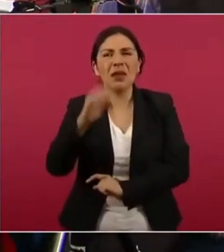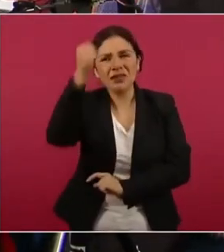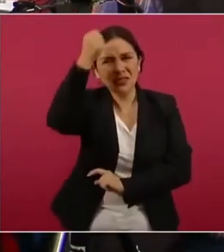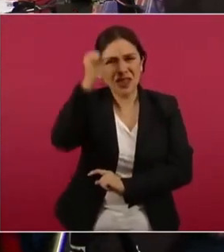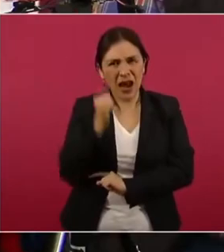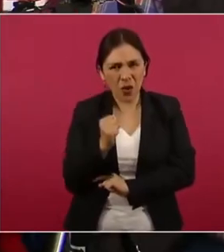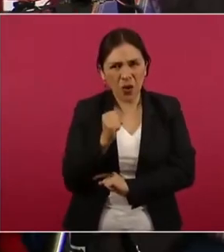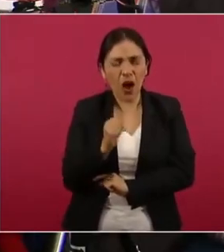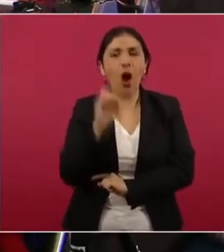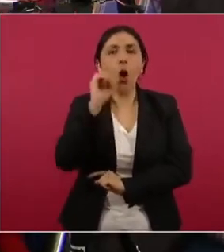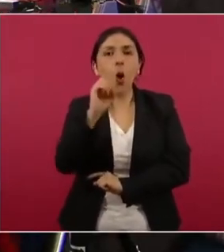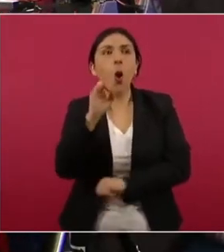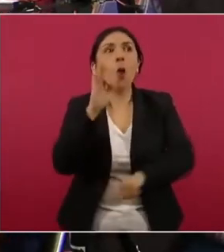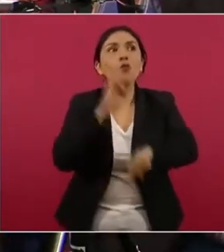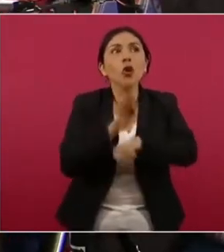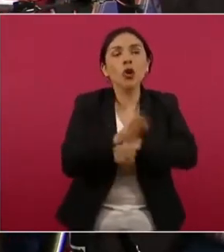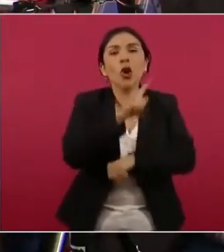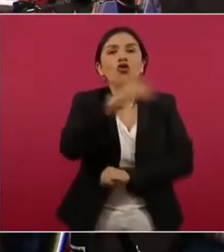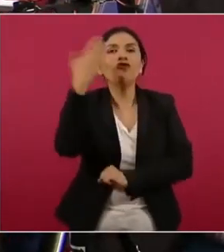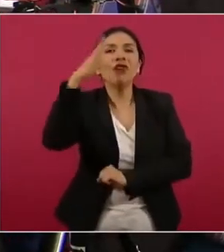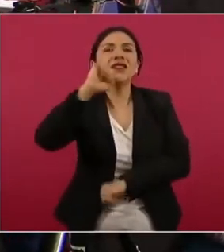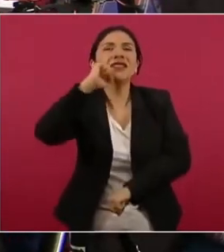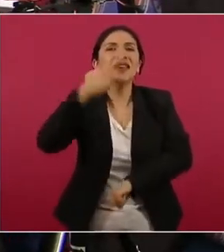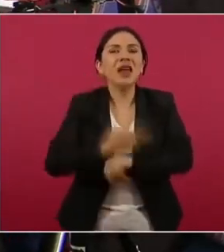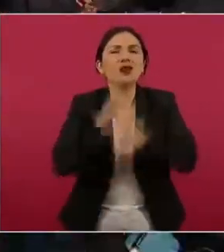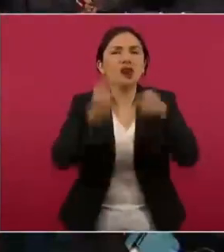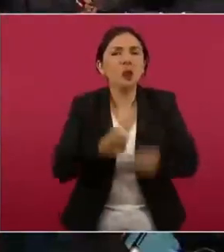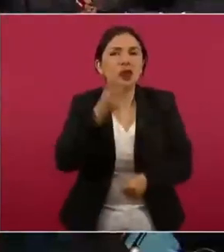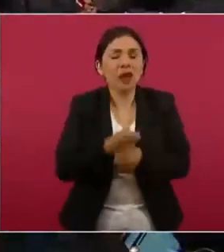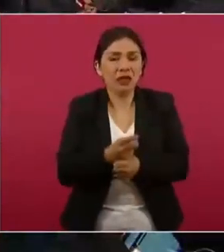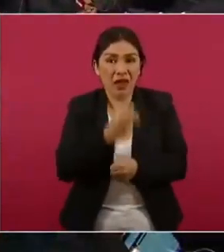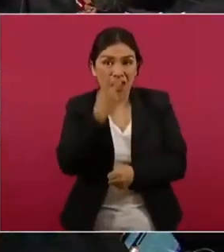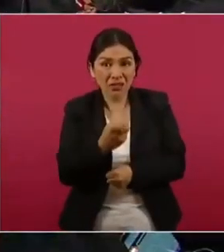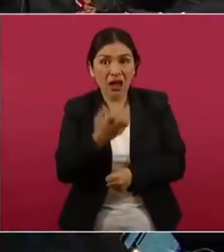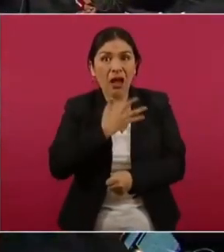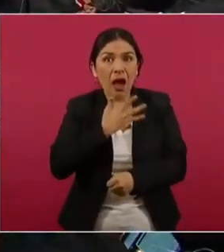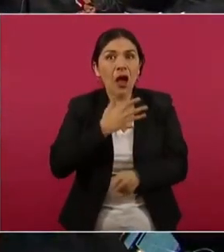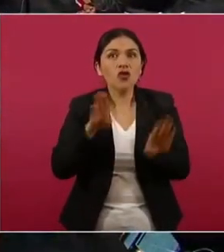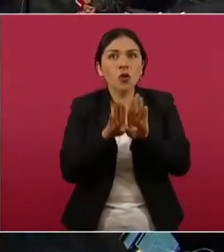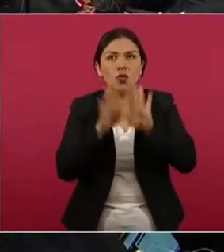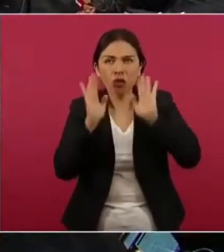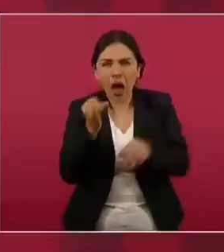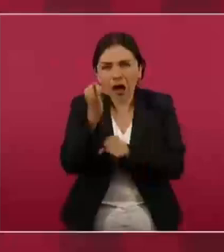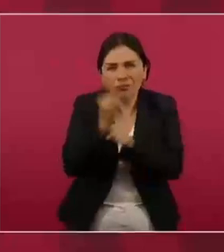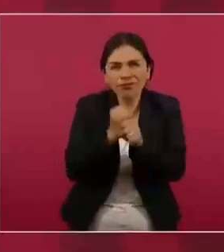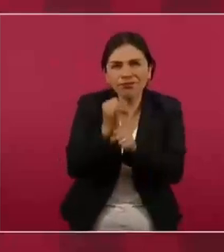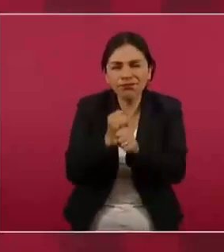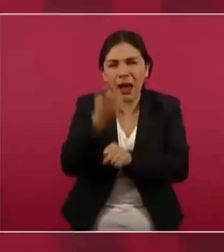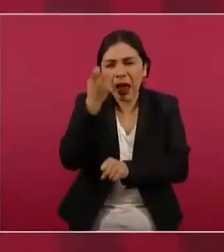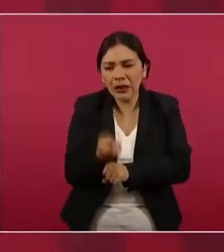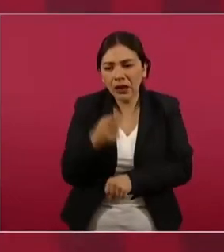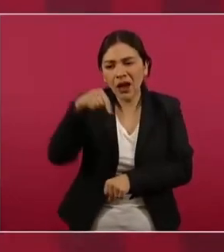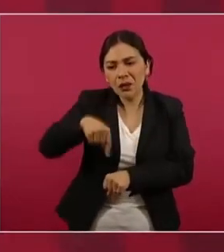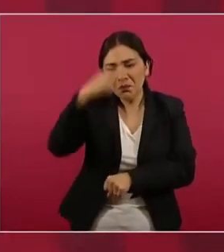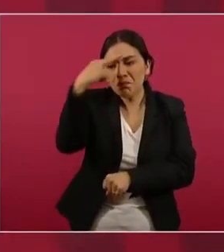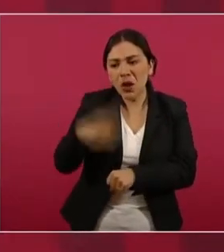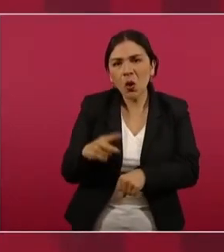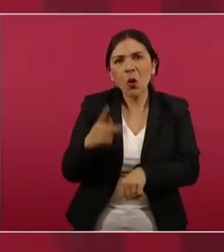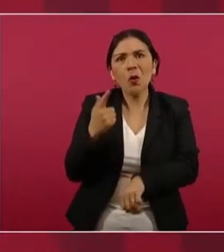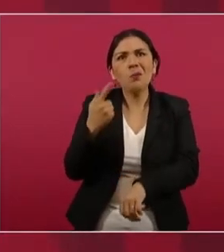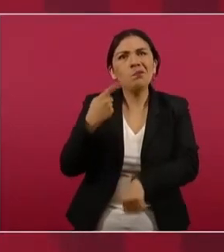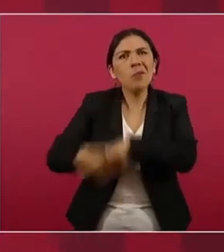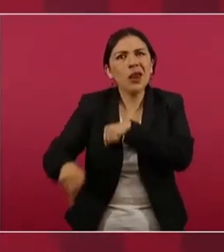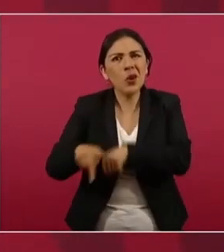fue secretario de seguridad, cómo eso afectó a México? Eso lo tiene que ver con la fiscalía. Yo pienso que